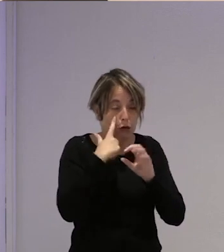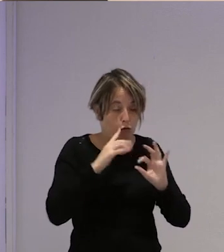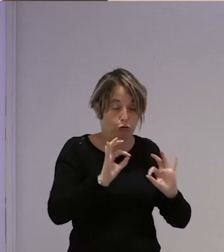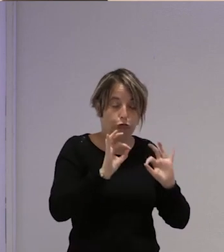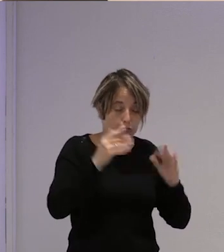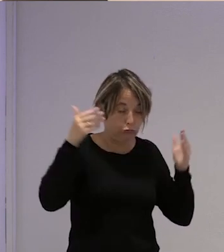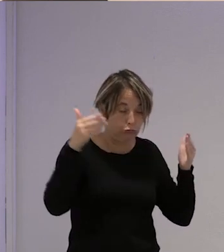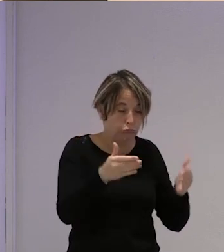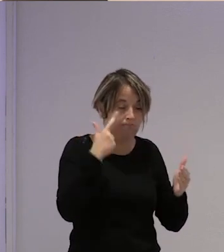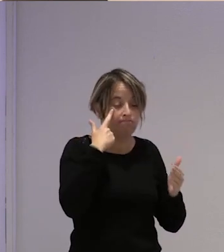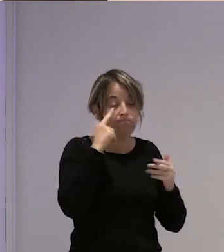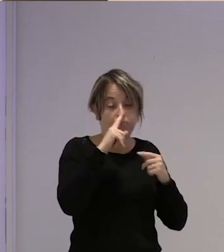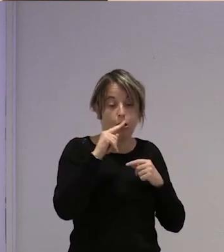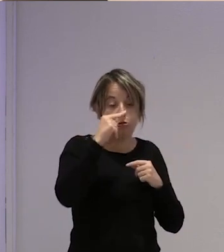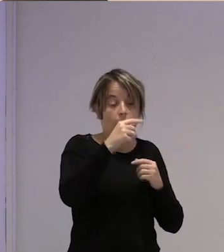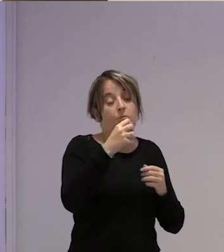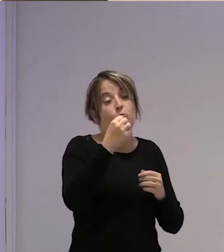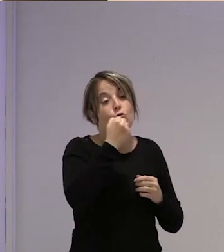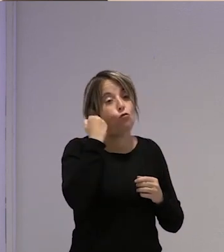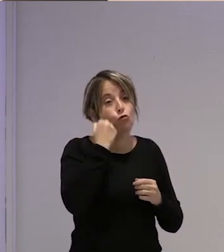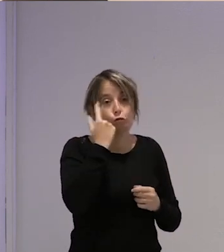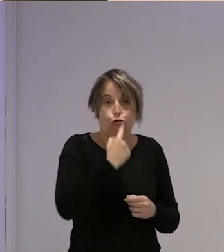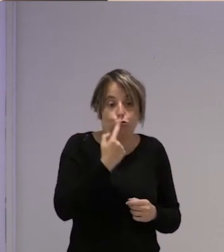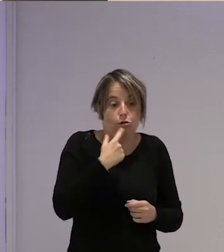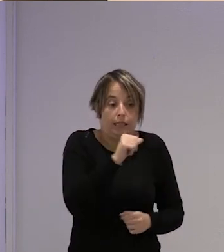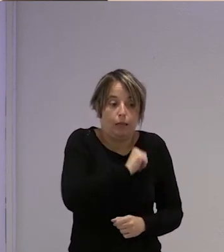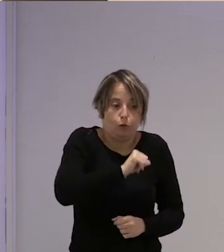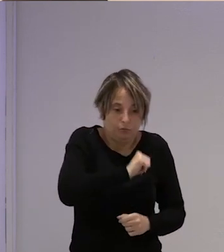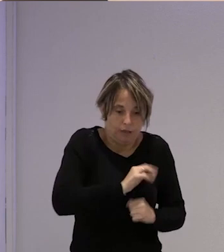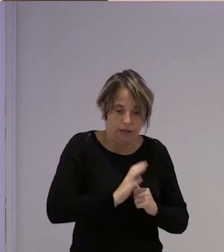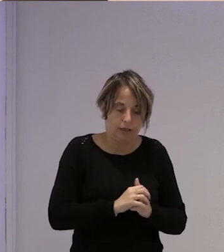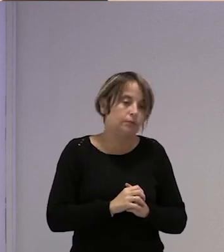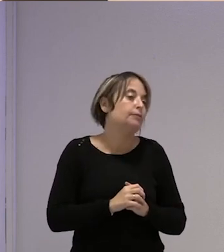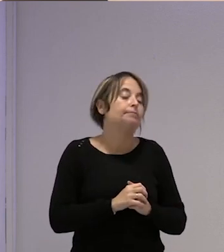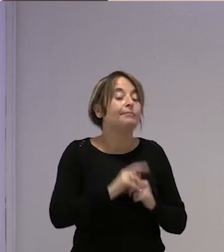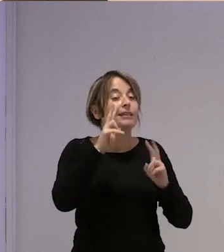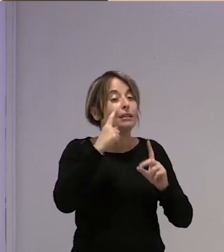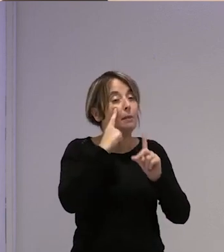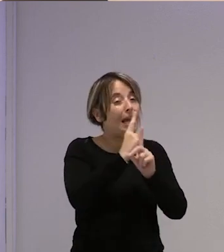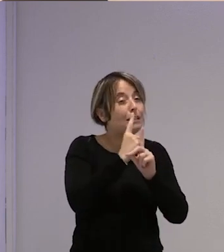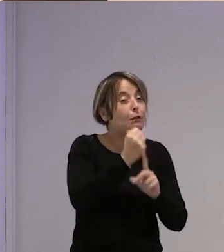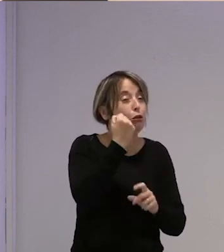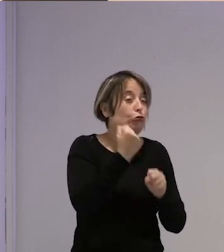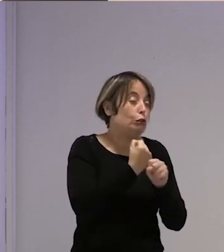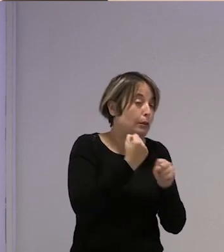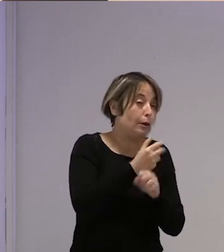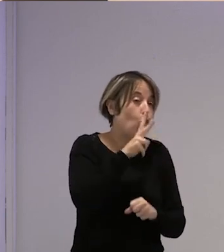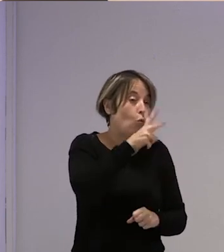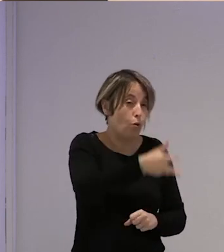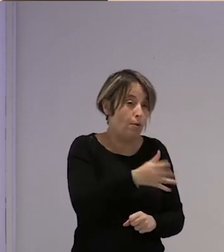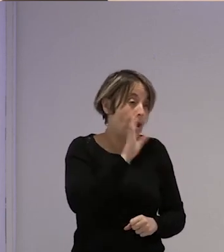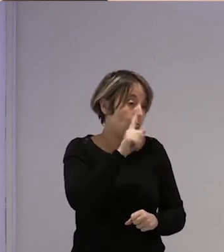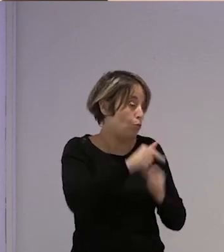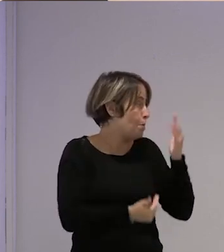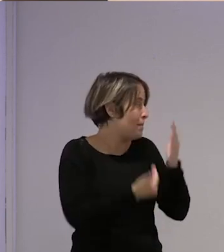en la campaña del fruto rojo y bueno ahí estamos esperando lo que ocurre con la inspección de trabajo de Huelva pues lo que te contaba esta